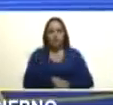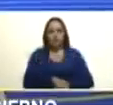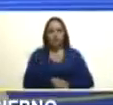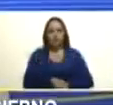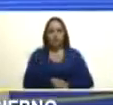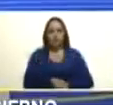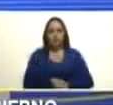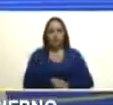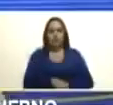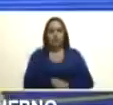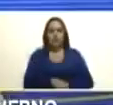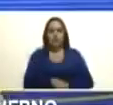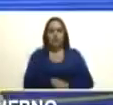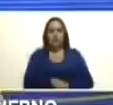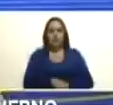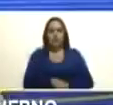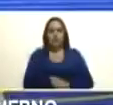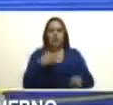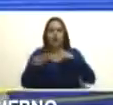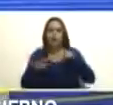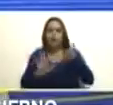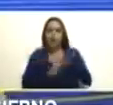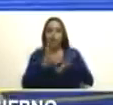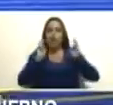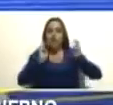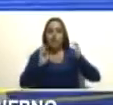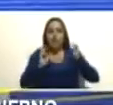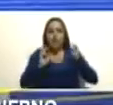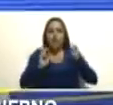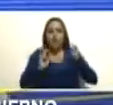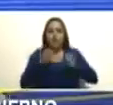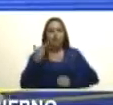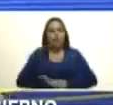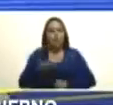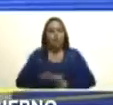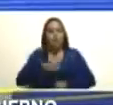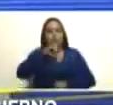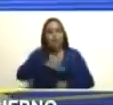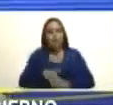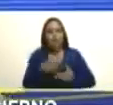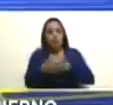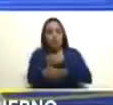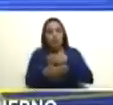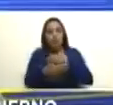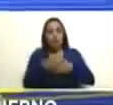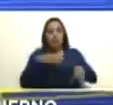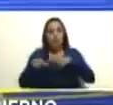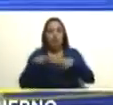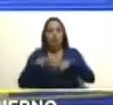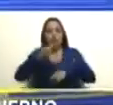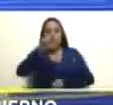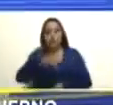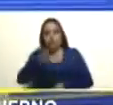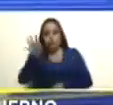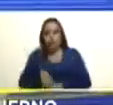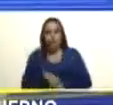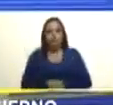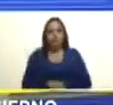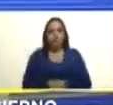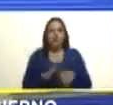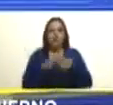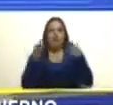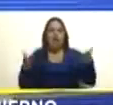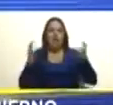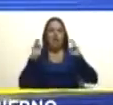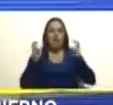sobre los grandes temas de la trayectoria y el legado histórico de la Guayana Esequiba sobre los grandes temas del